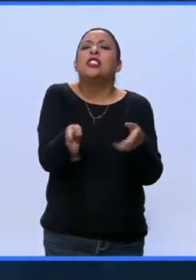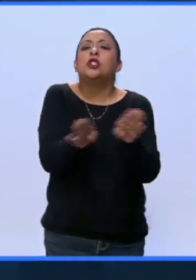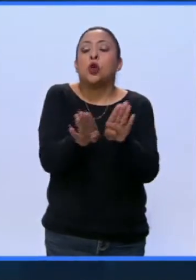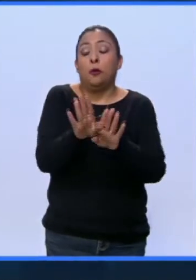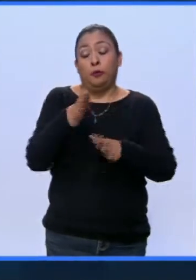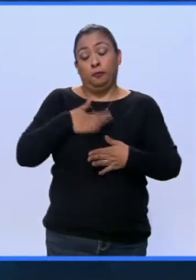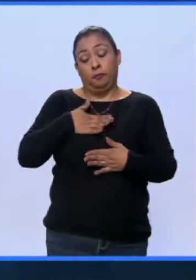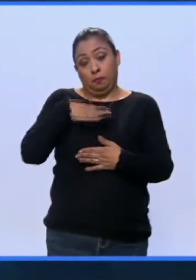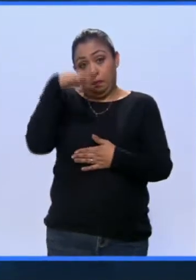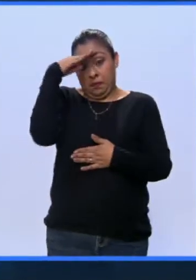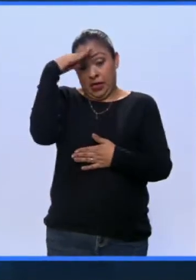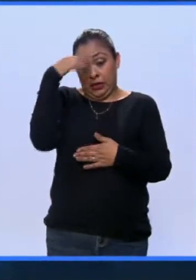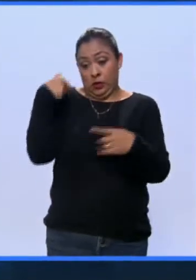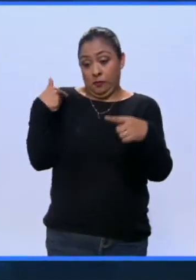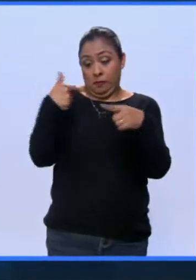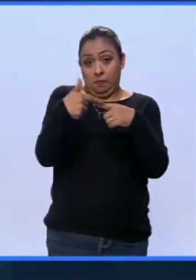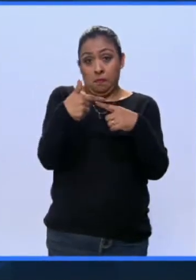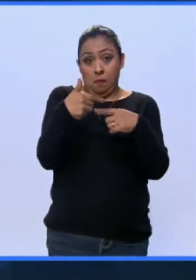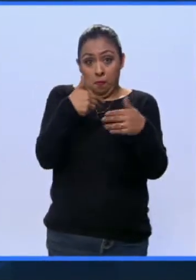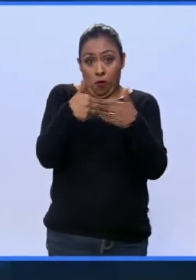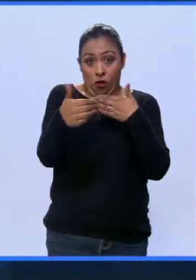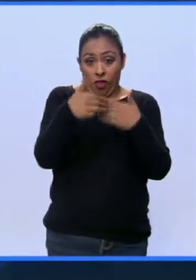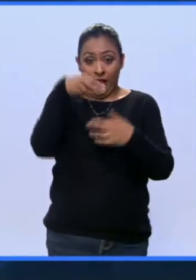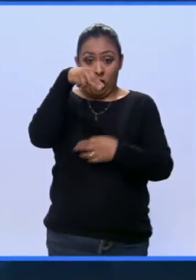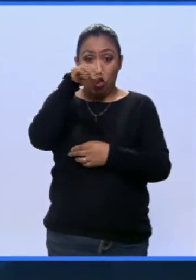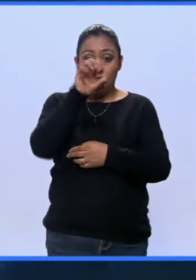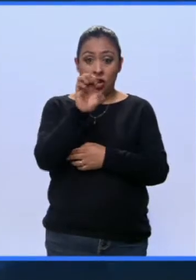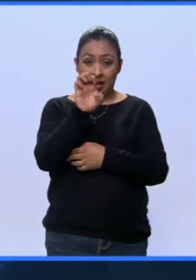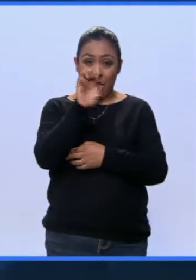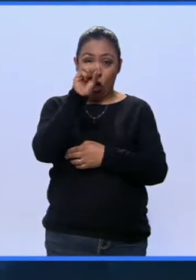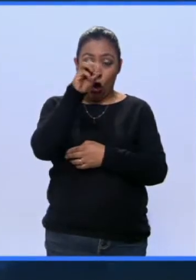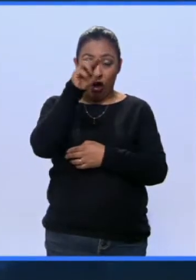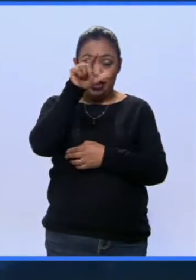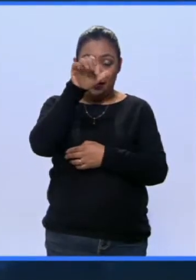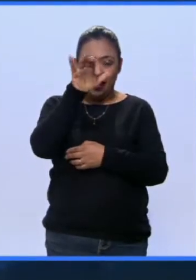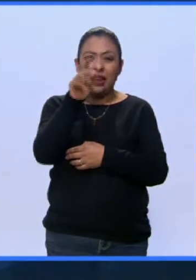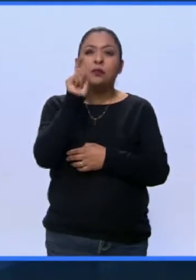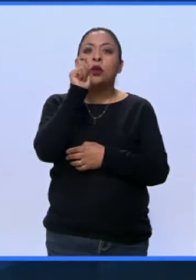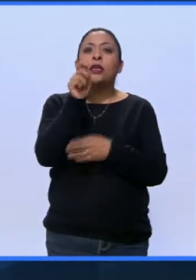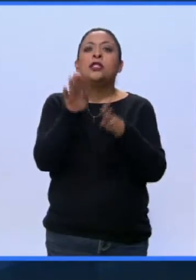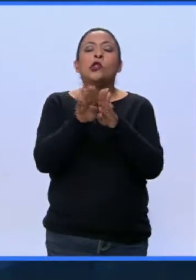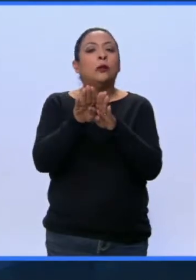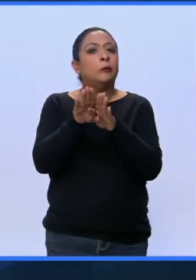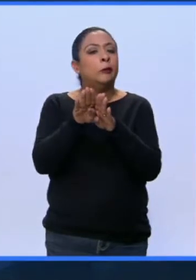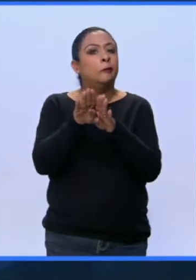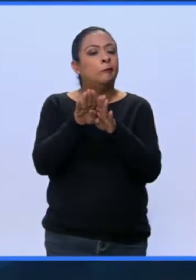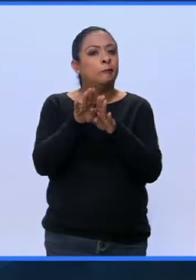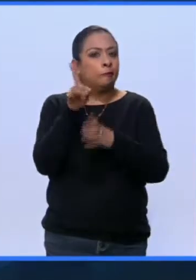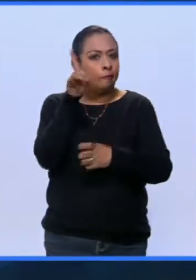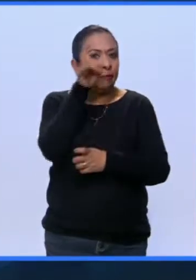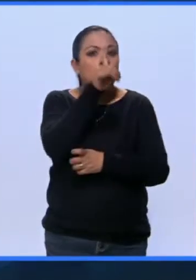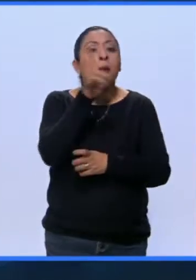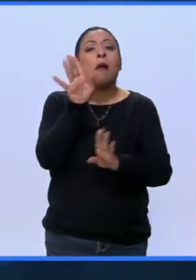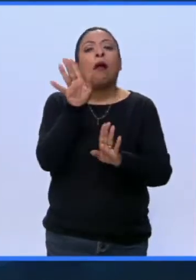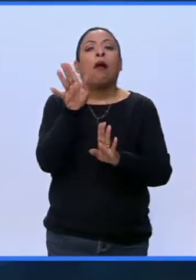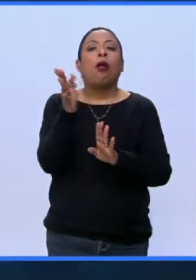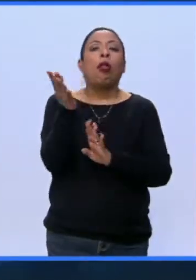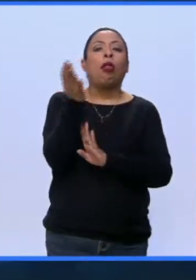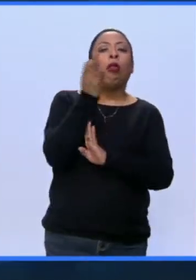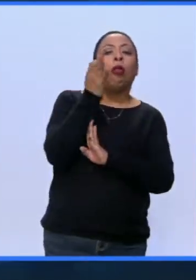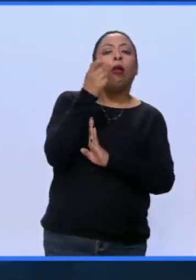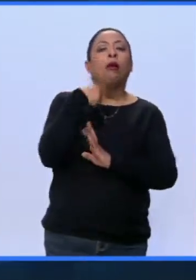neoliberalismo justamente viene a poner el dedo en la llaga porque nos hace creer